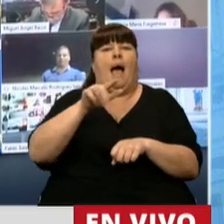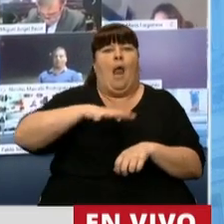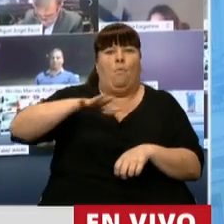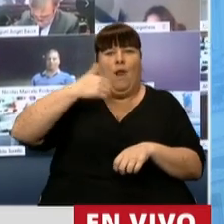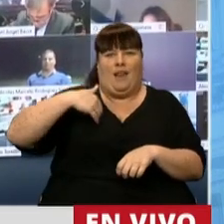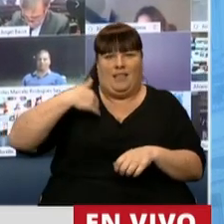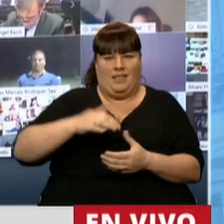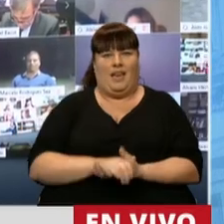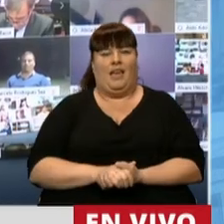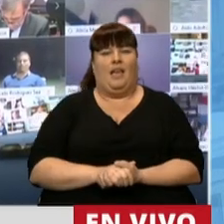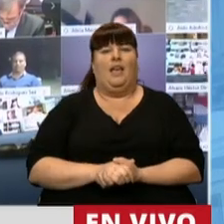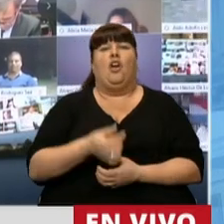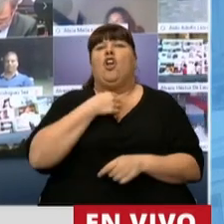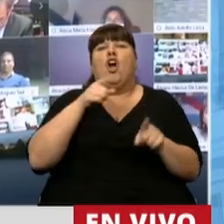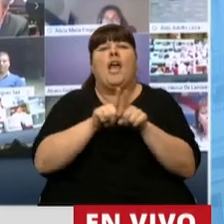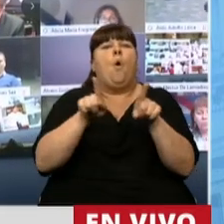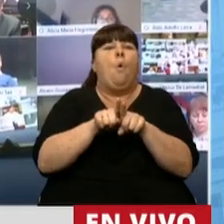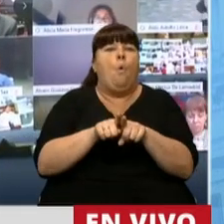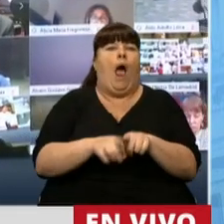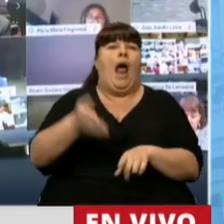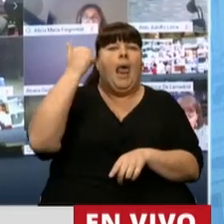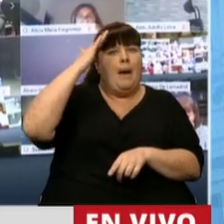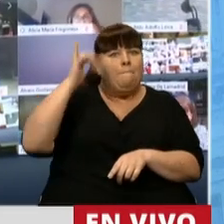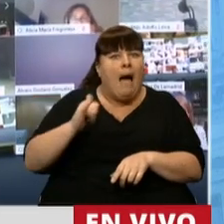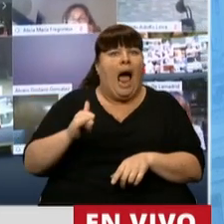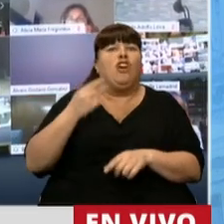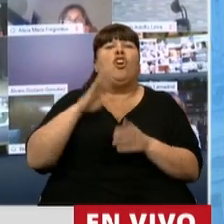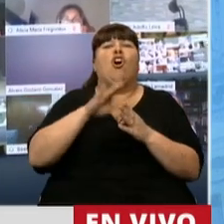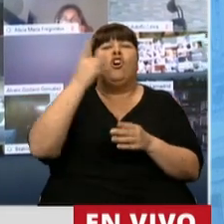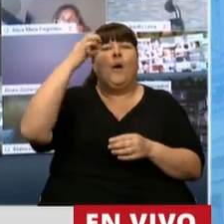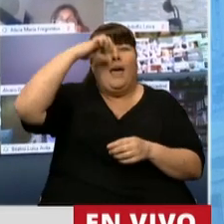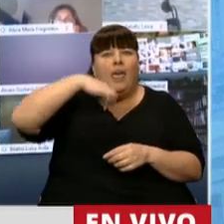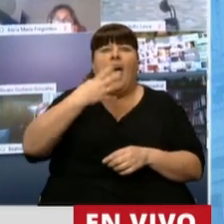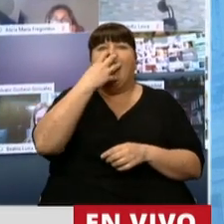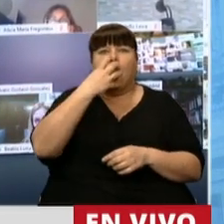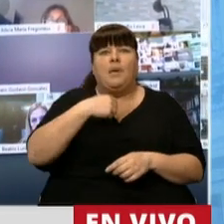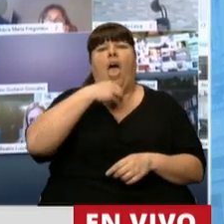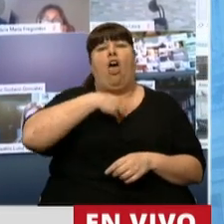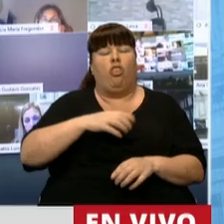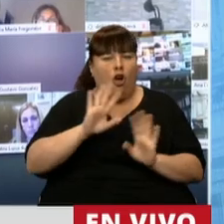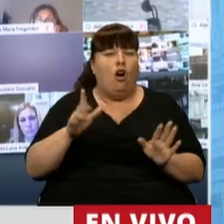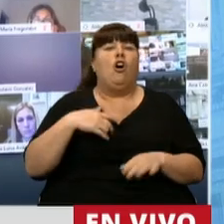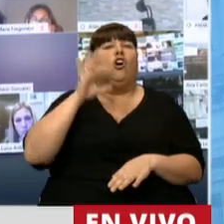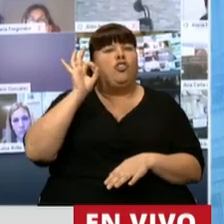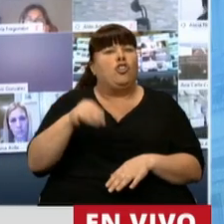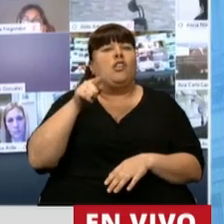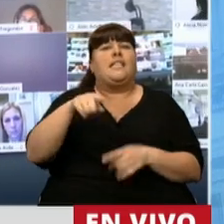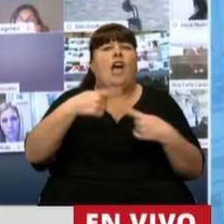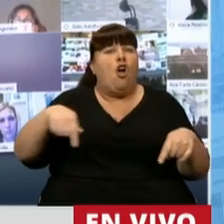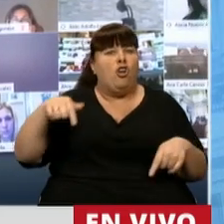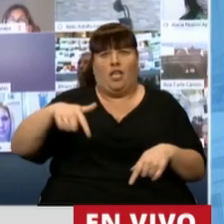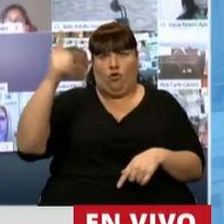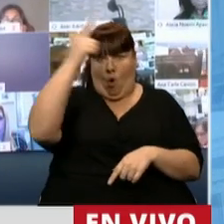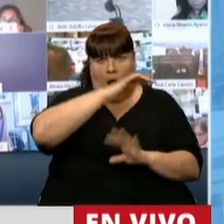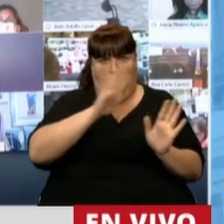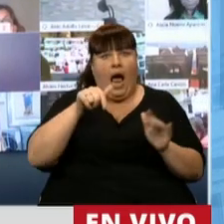población para que no nos pase lo que nos pasó en marzo con los test y los respiradores. Sabemos que es un producto que todavía